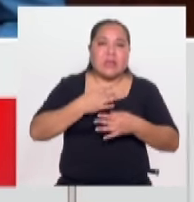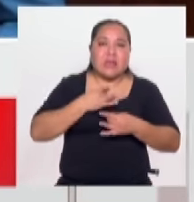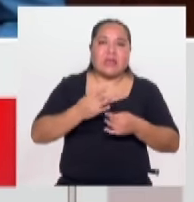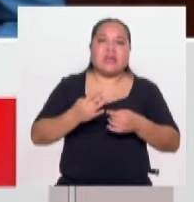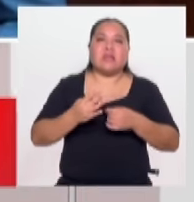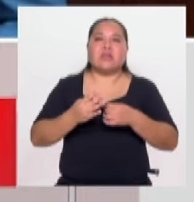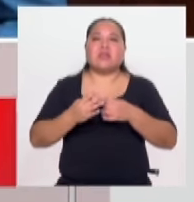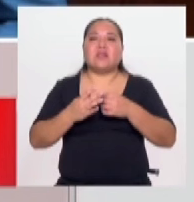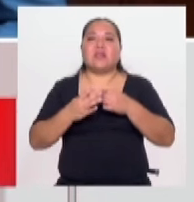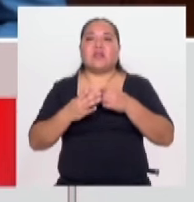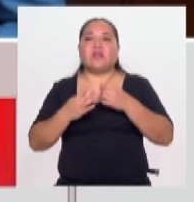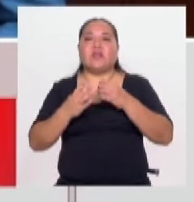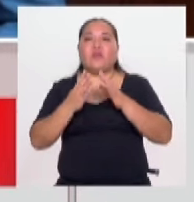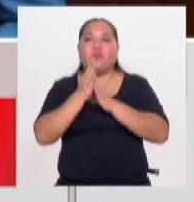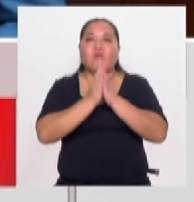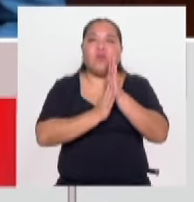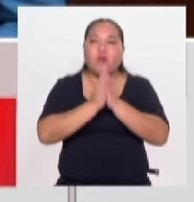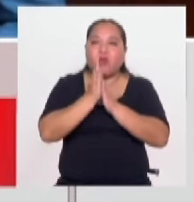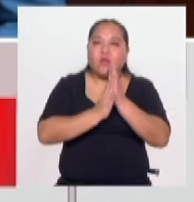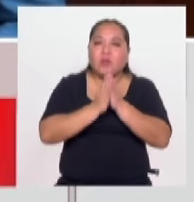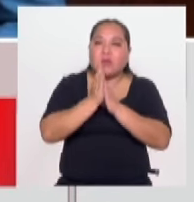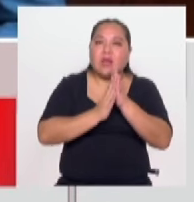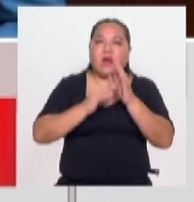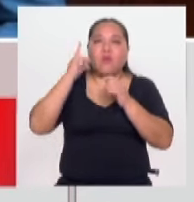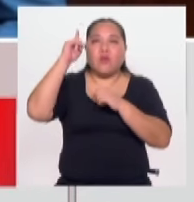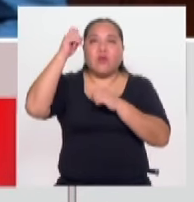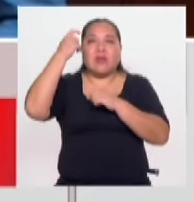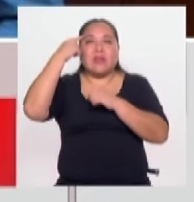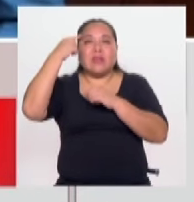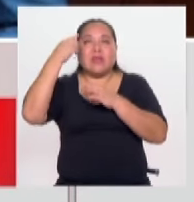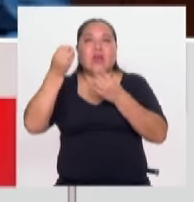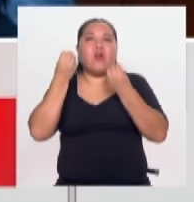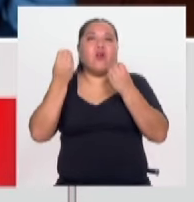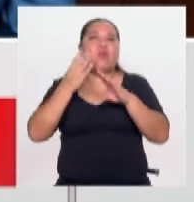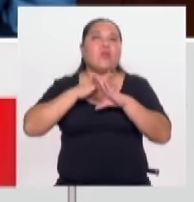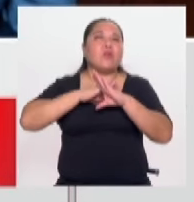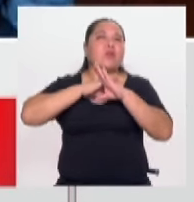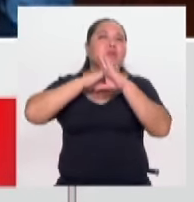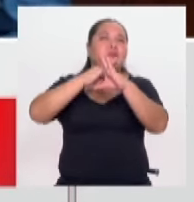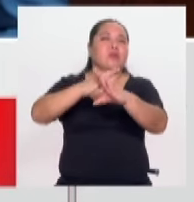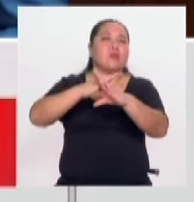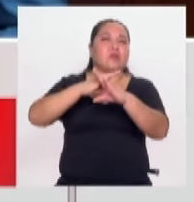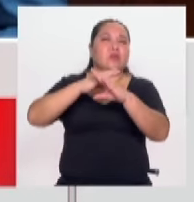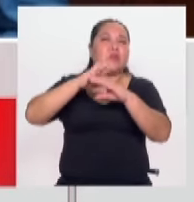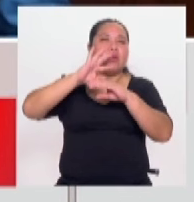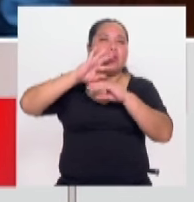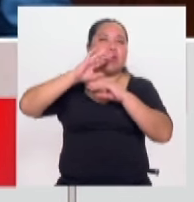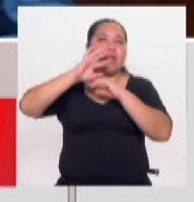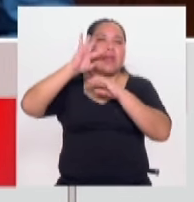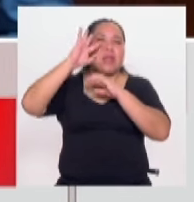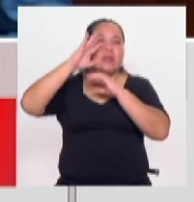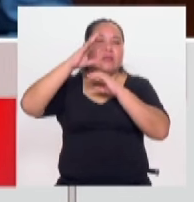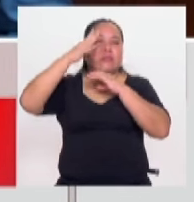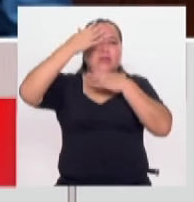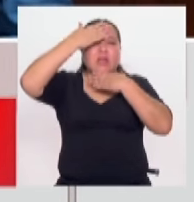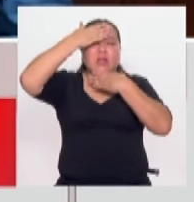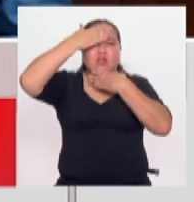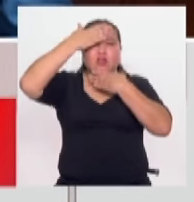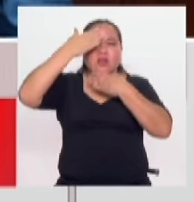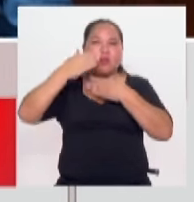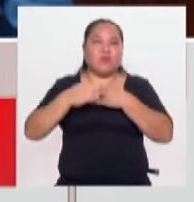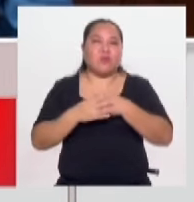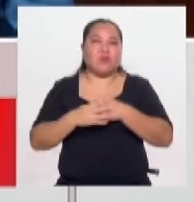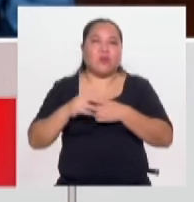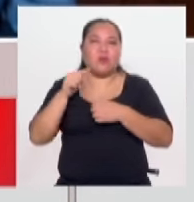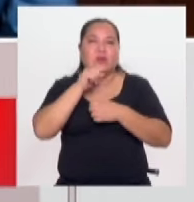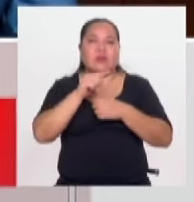narcoterrorismo también, en realidad? Mira, algunas medidas urgentes, naturalmente. Lo primero es, de una vez